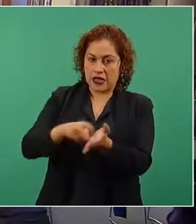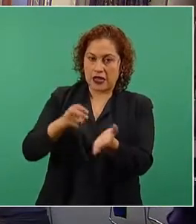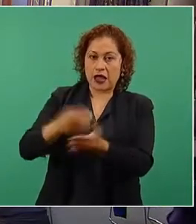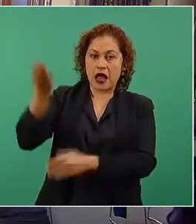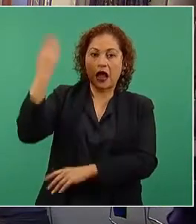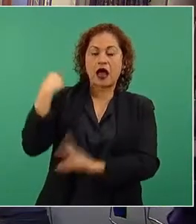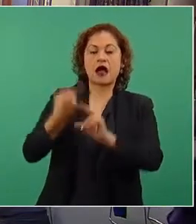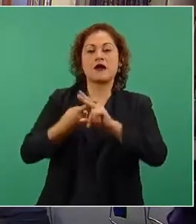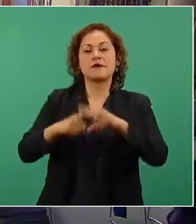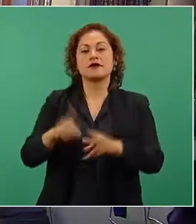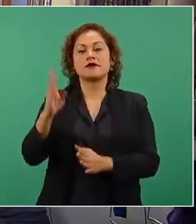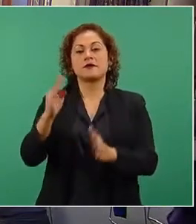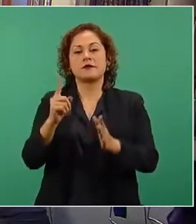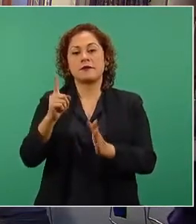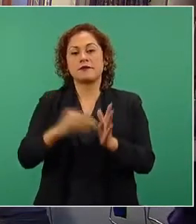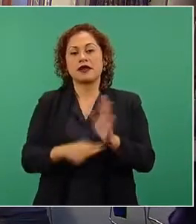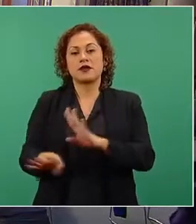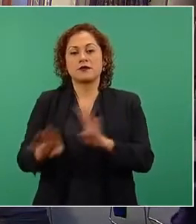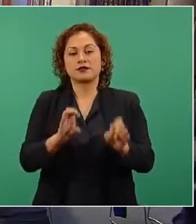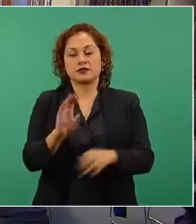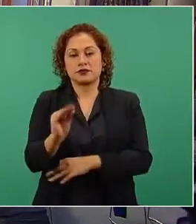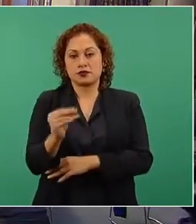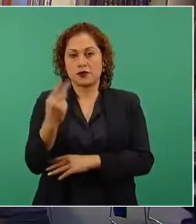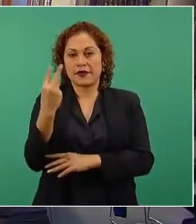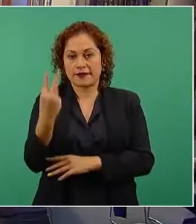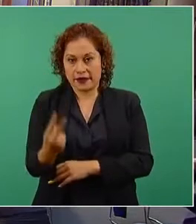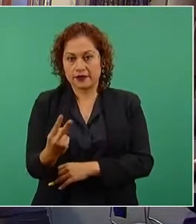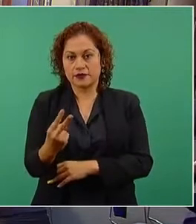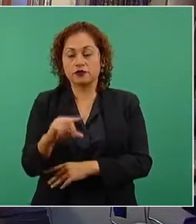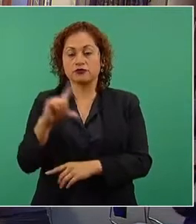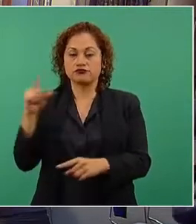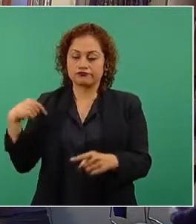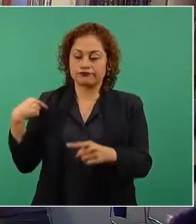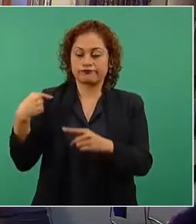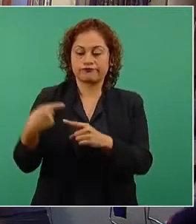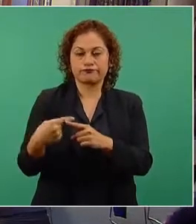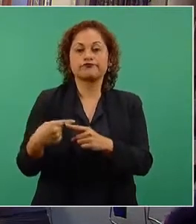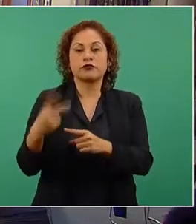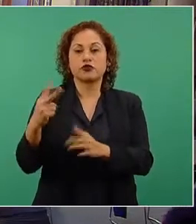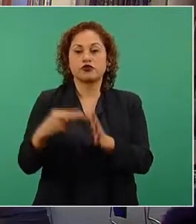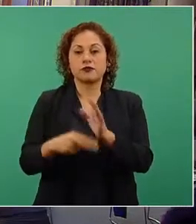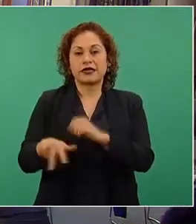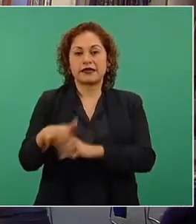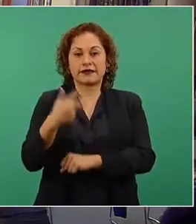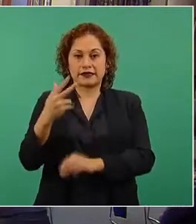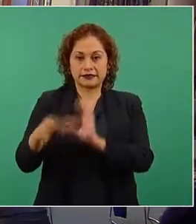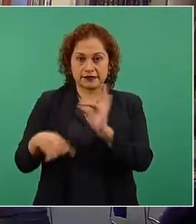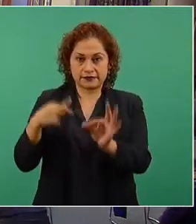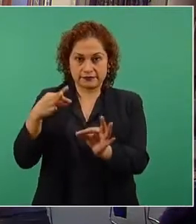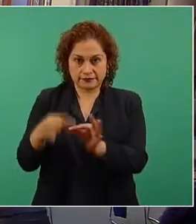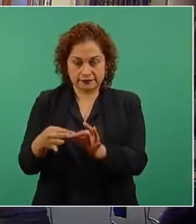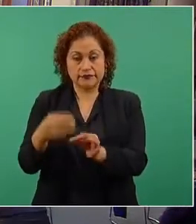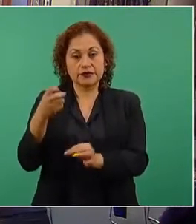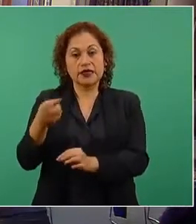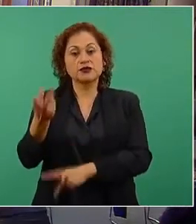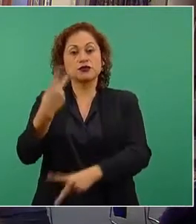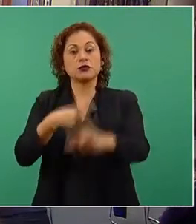1992, culminadas con la Reforma Energética de 2013, dieron lugar a que